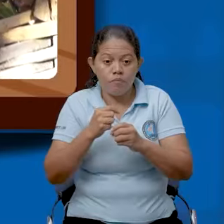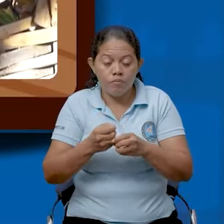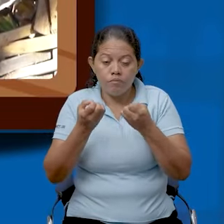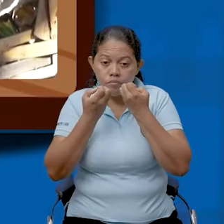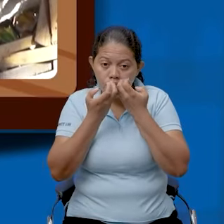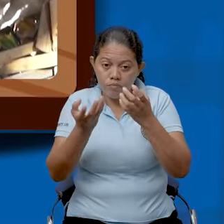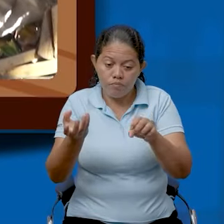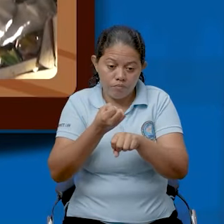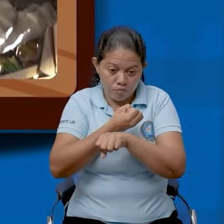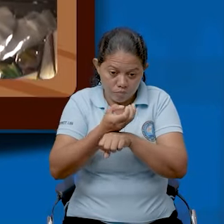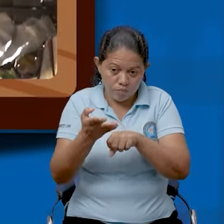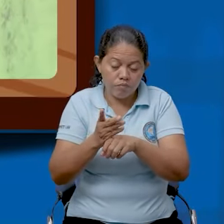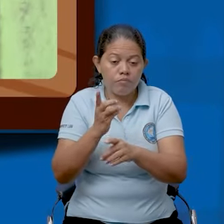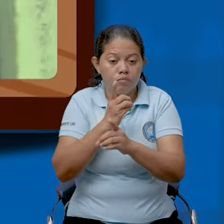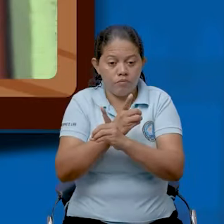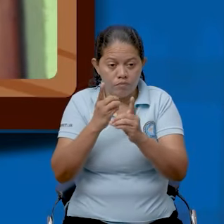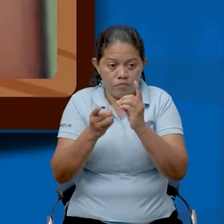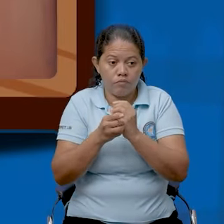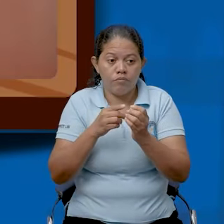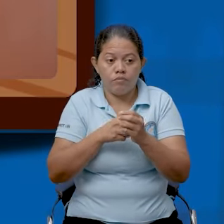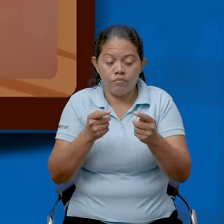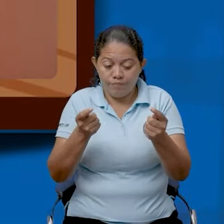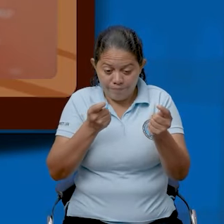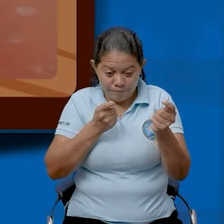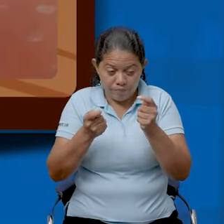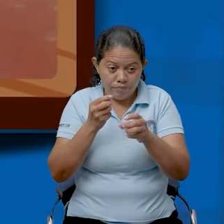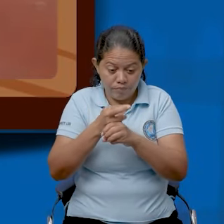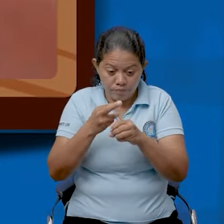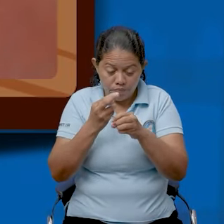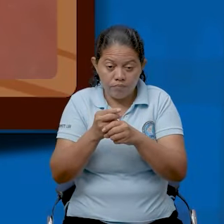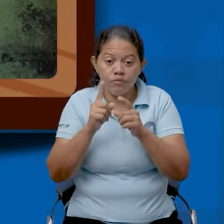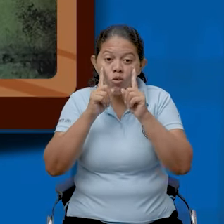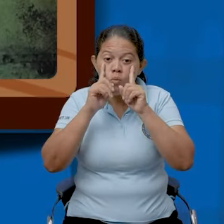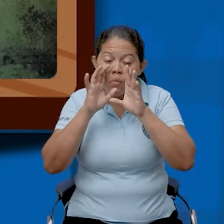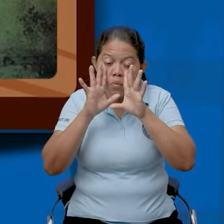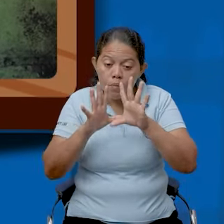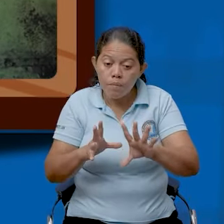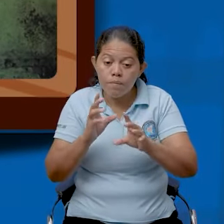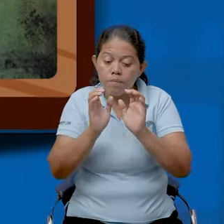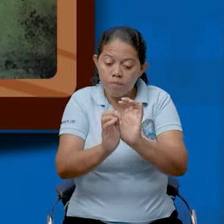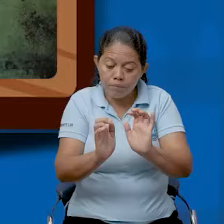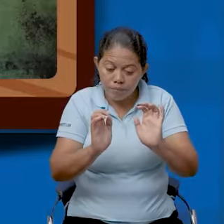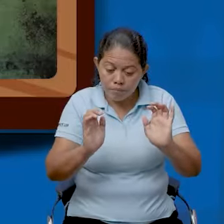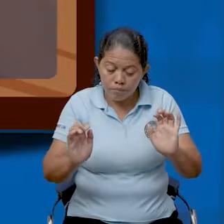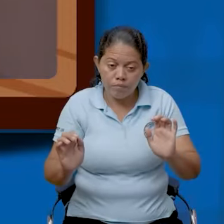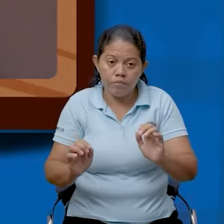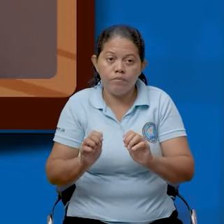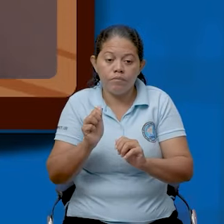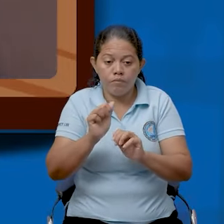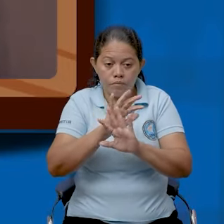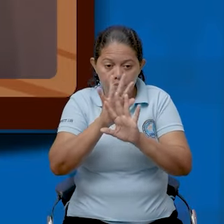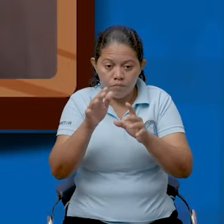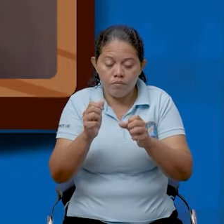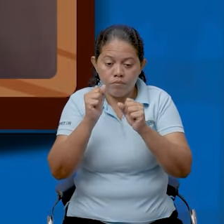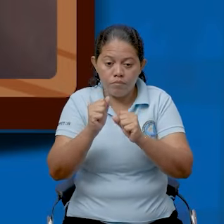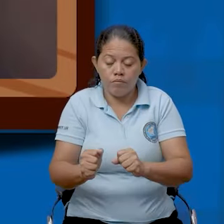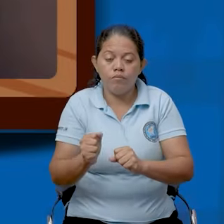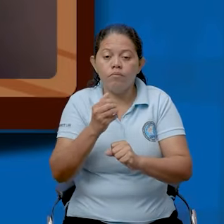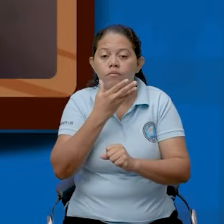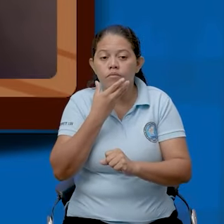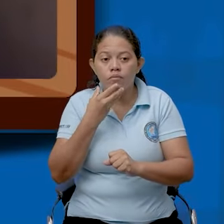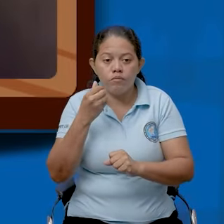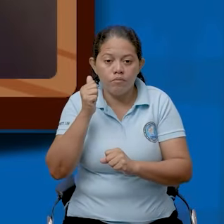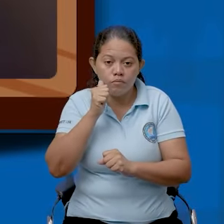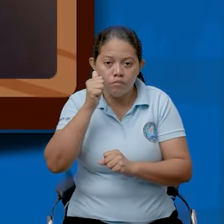orientados a acatar determinadas medidas que le permitan la seguridad a los niños, a las niñas, a los ancianos, a las